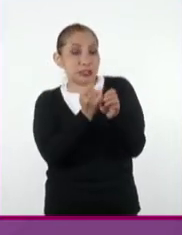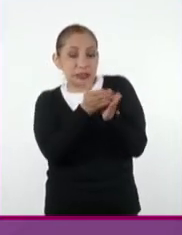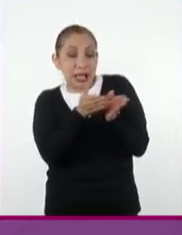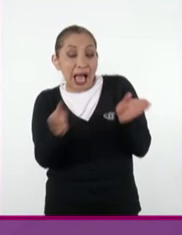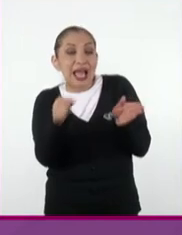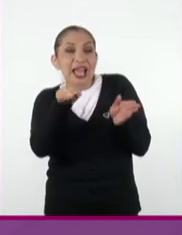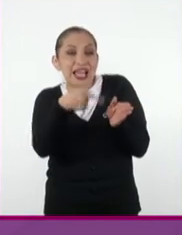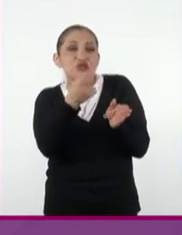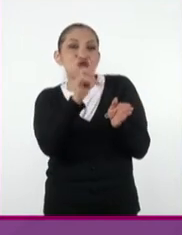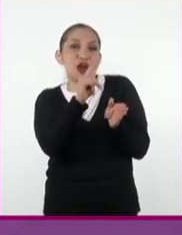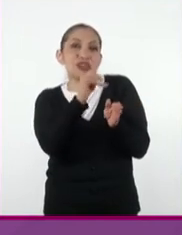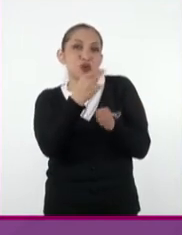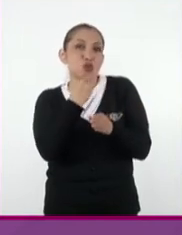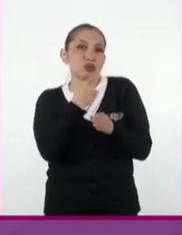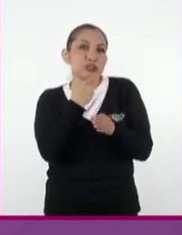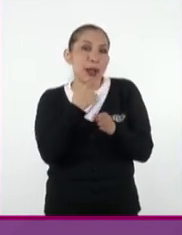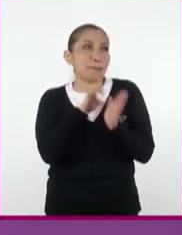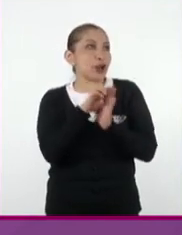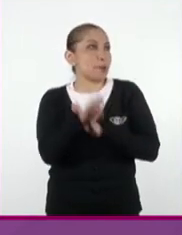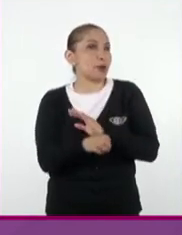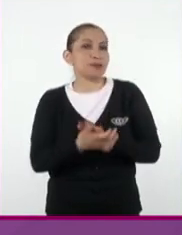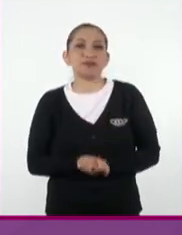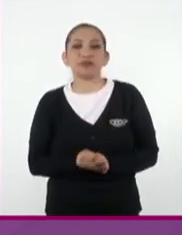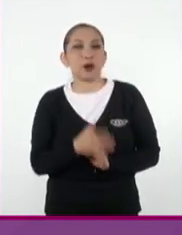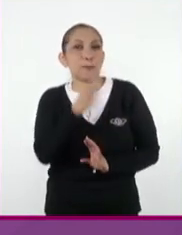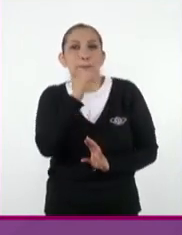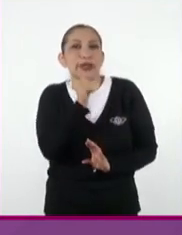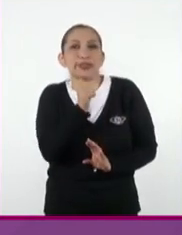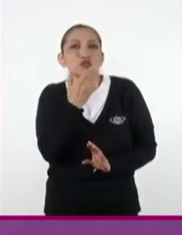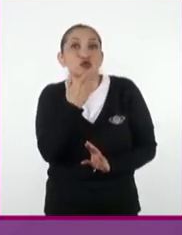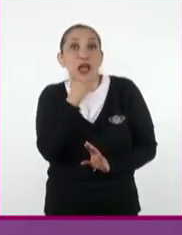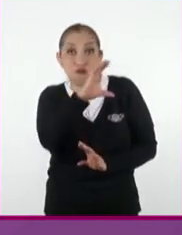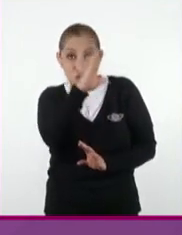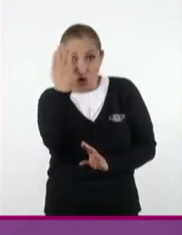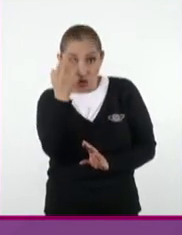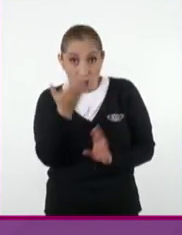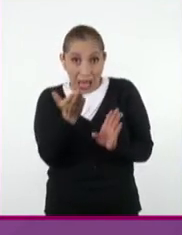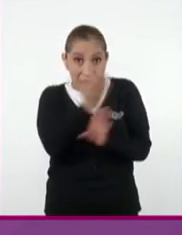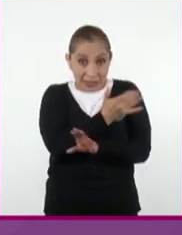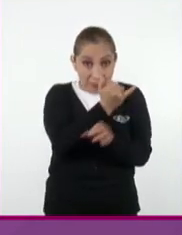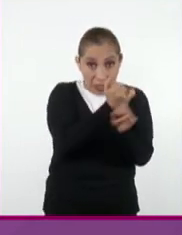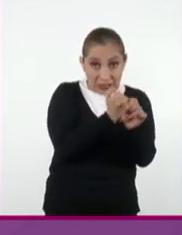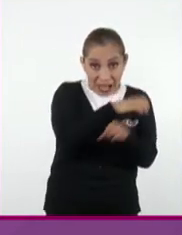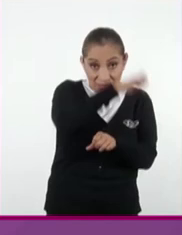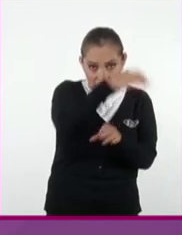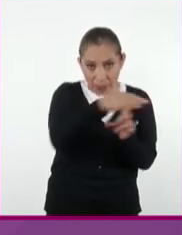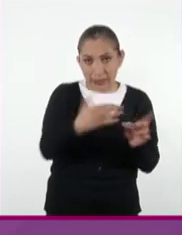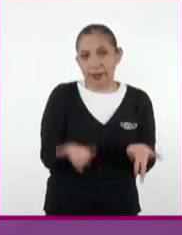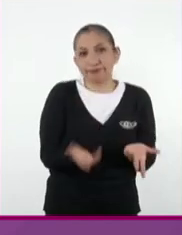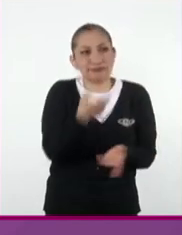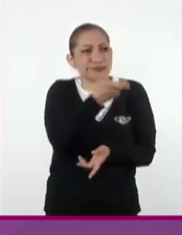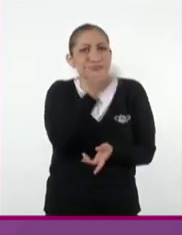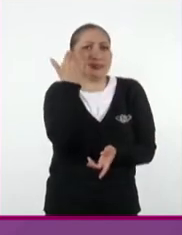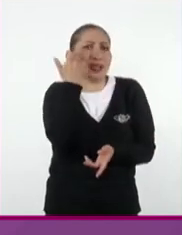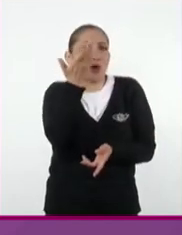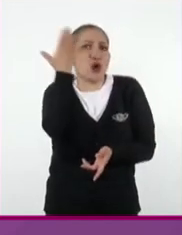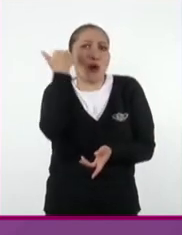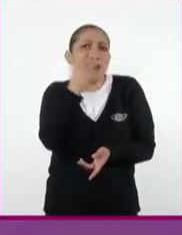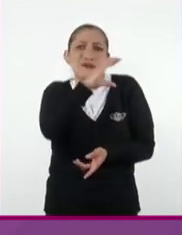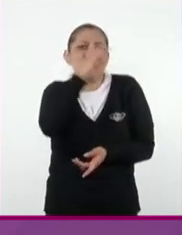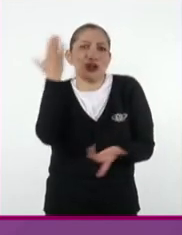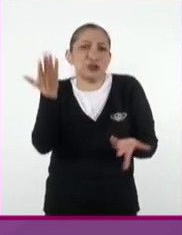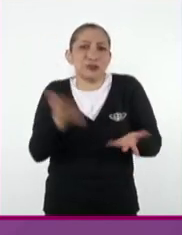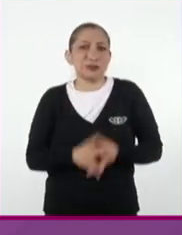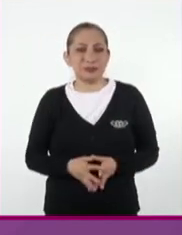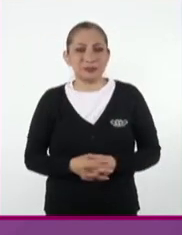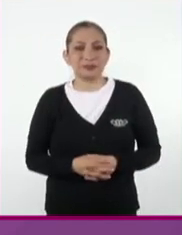son el tipo de fuentes que se emplean. Por ejemplo, no podríamos usar fotografías para estudiar la Edad Media, pues en ese periodo aún nos habían